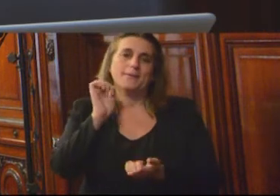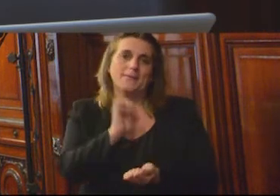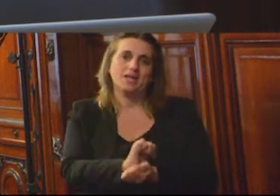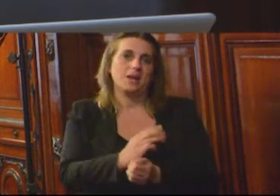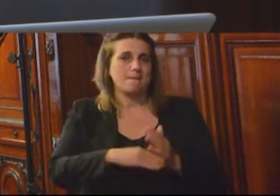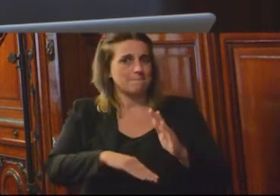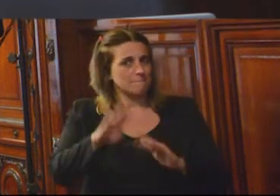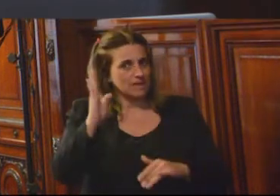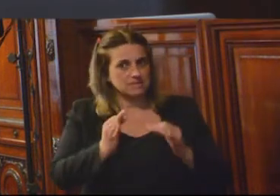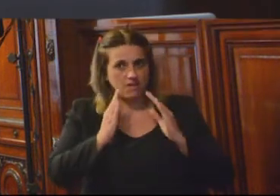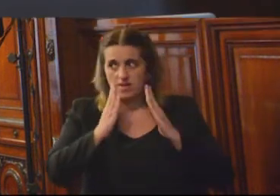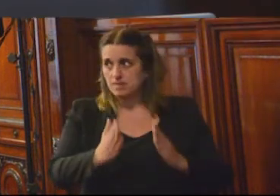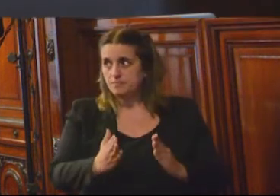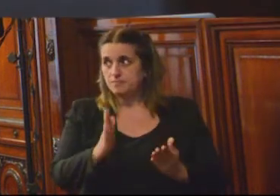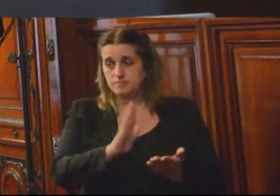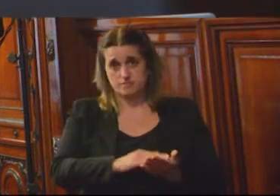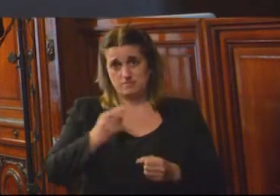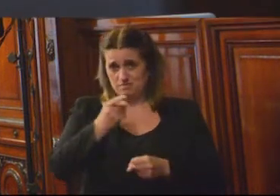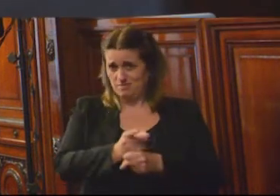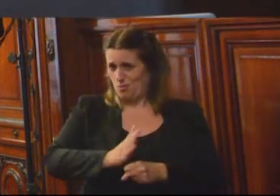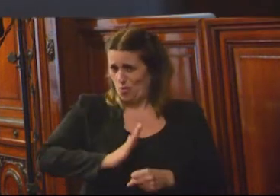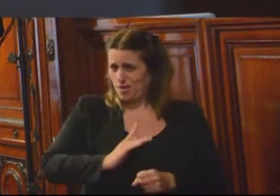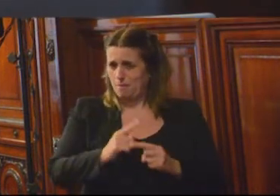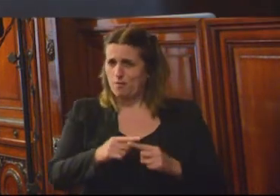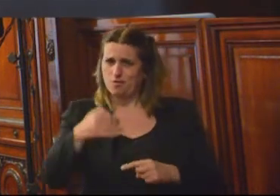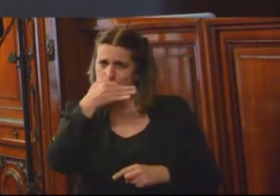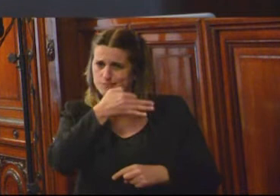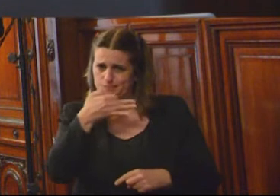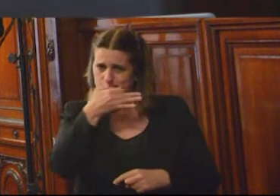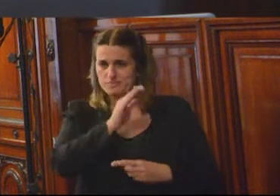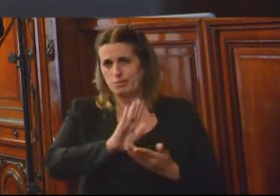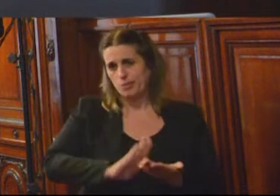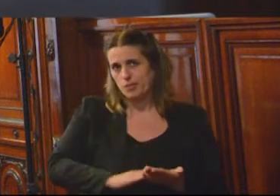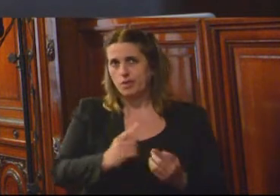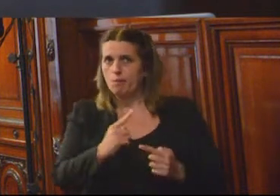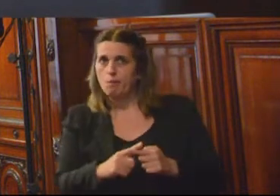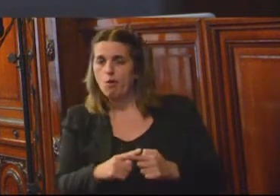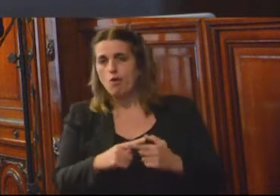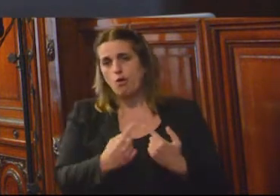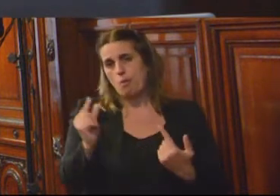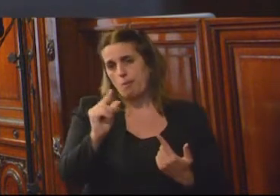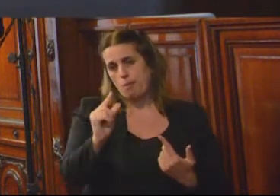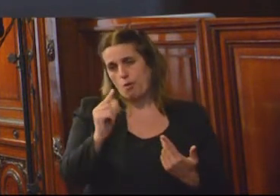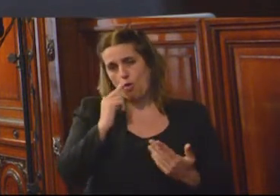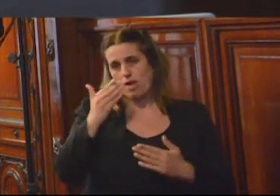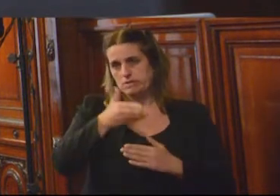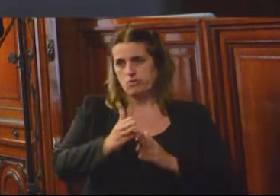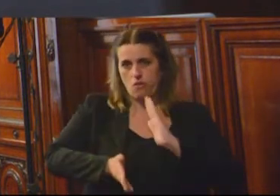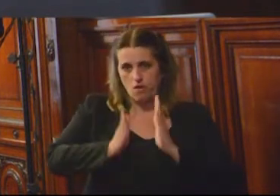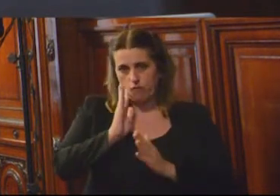consiguiendo condenas contra mujeres, también por las situaciones de baja escolaridad, de poco acceso abogados